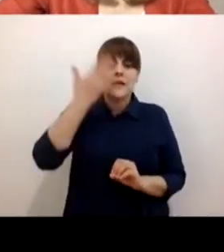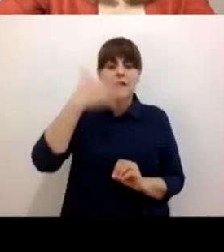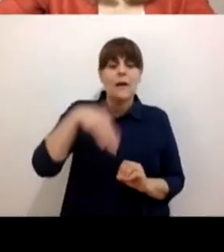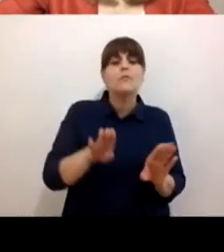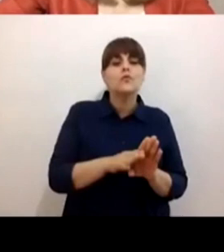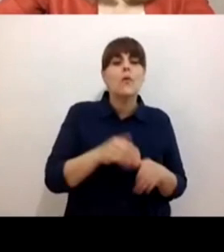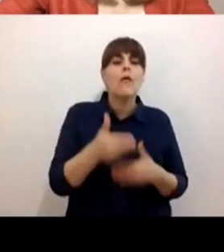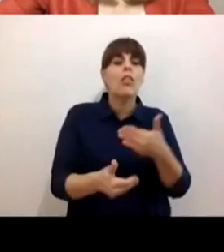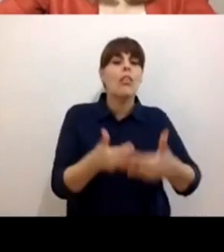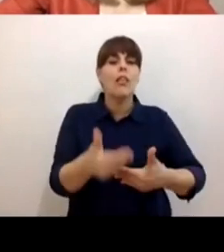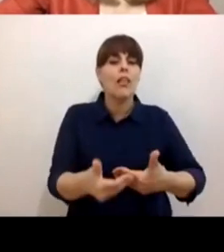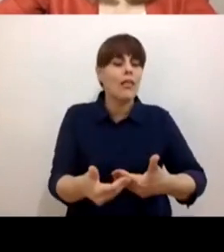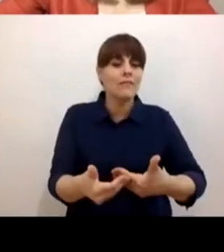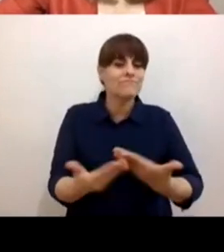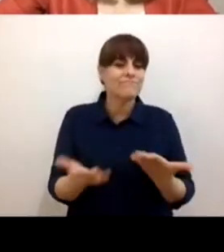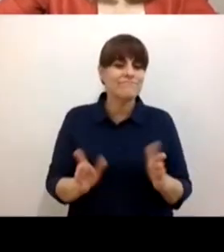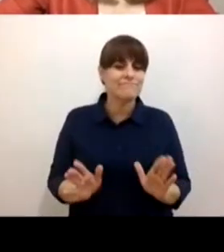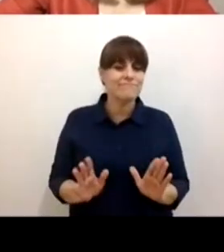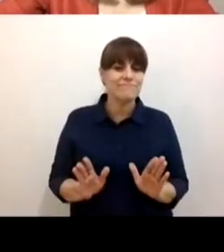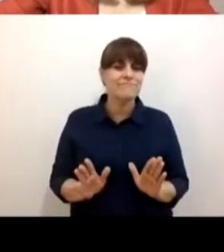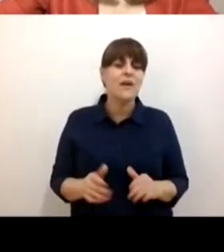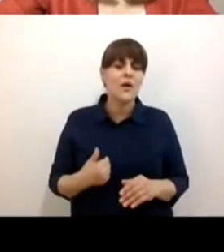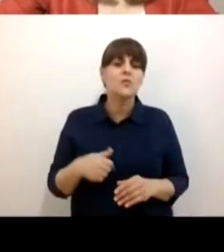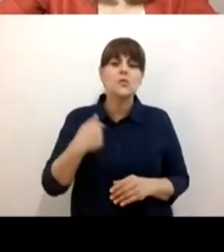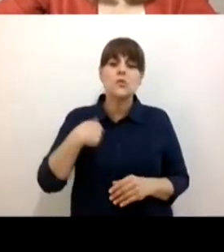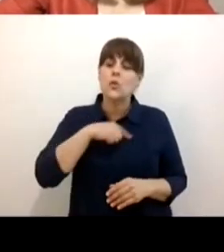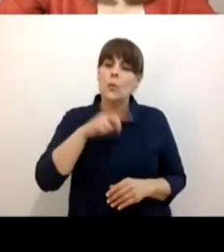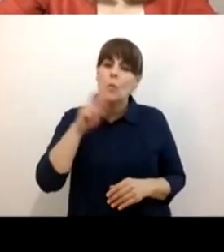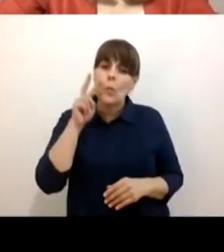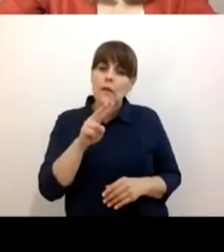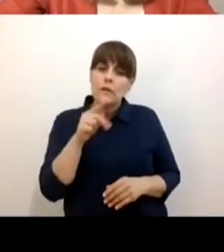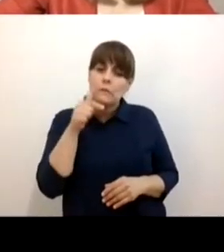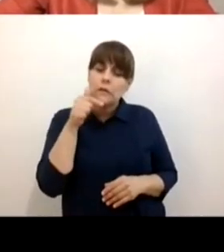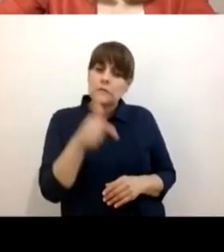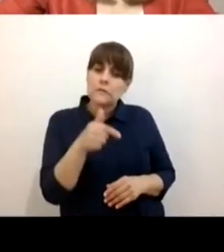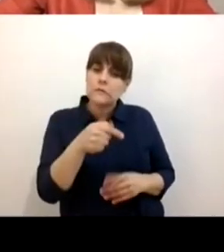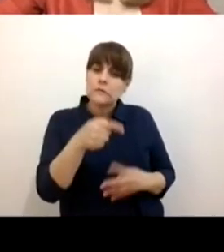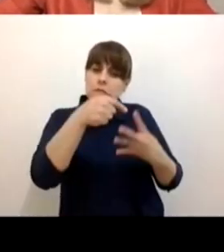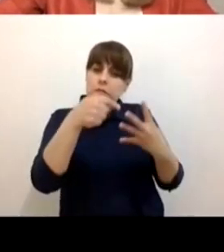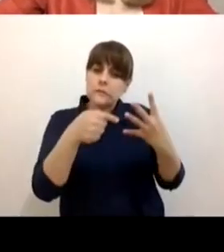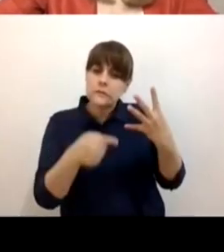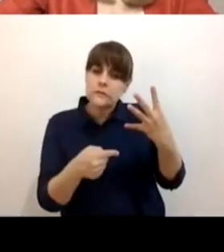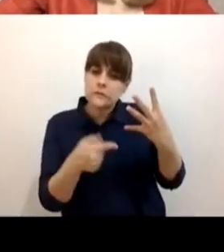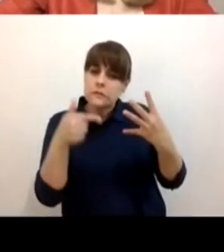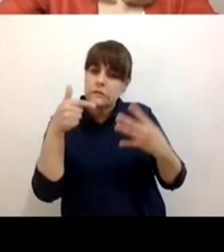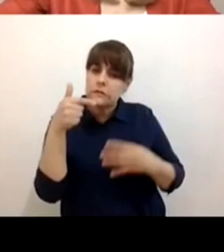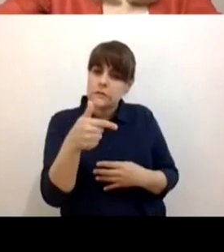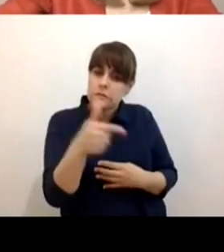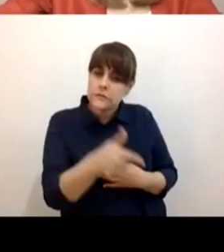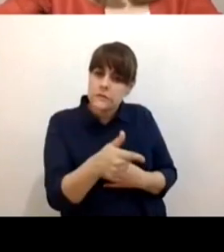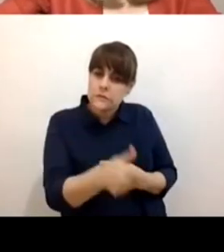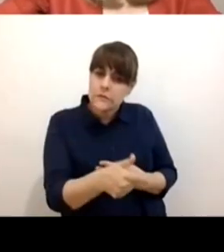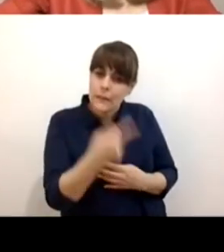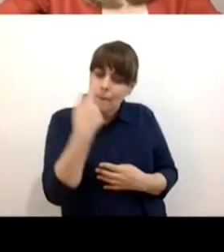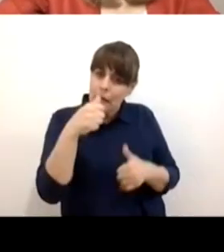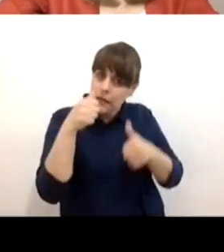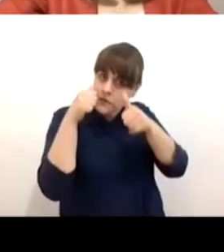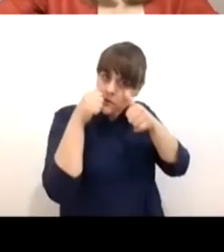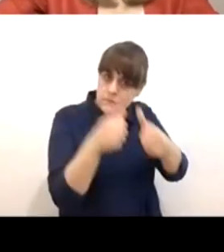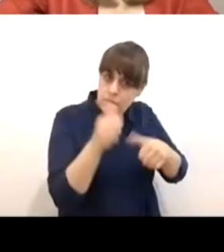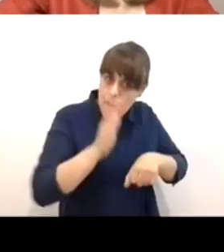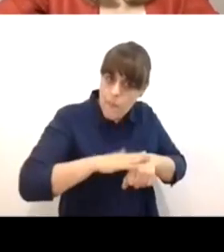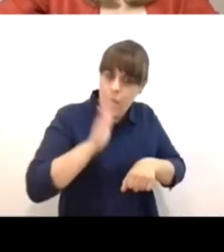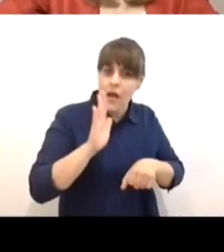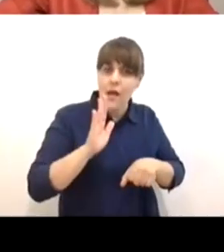quisiera después nombrar, pues hay síntomas que pueden ser síntomas de mayor atención o que nos